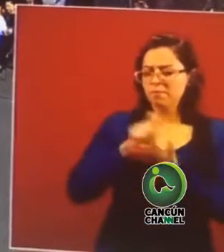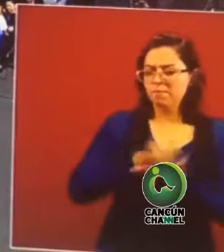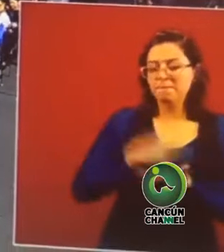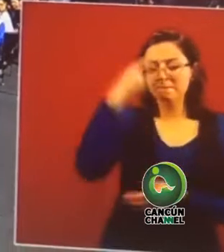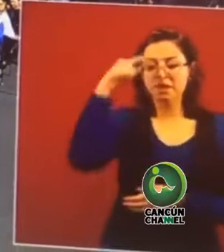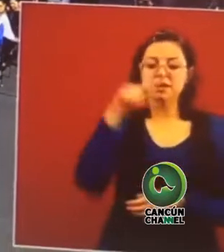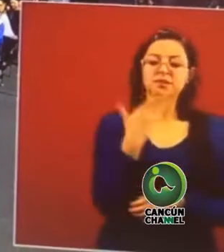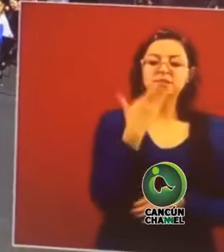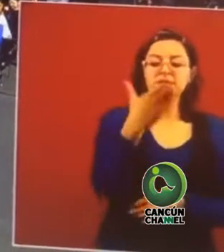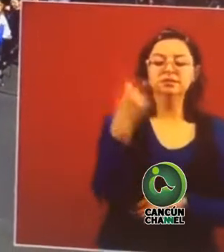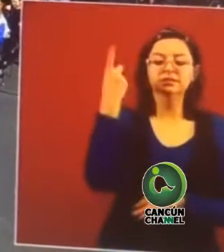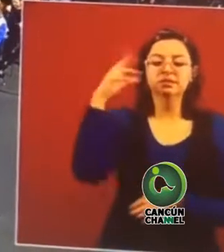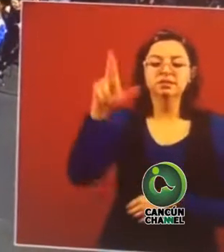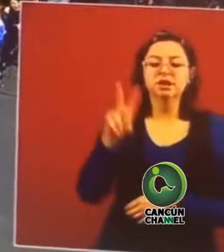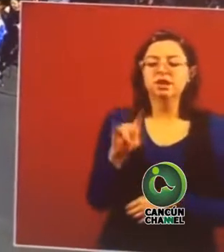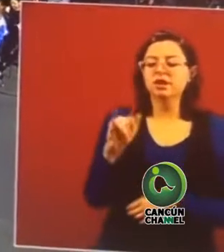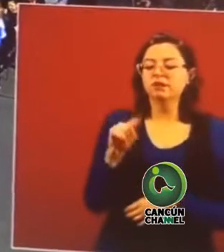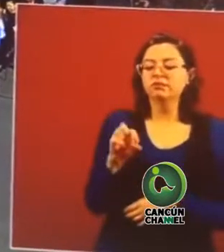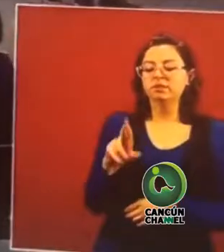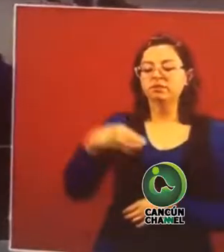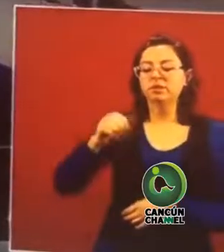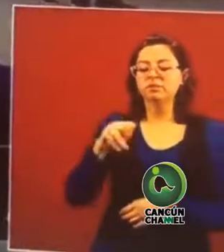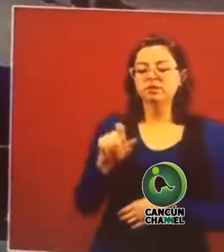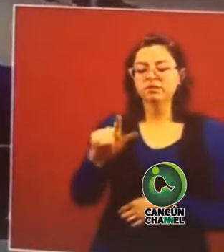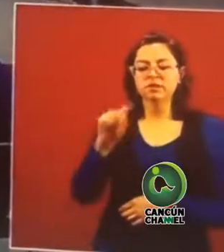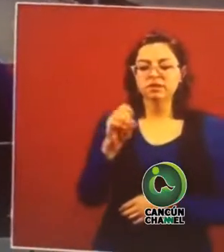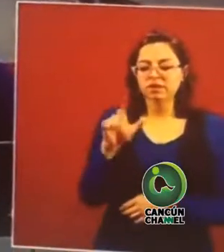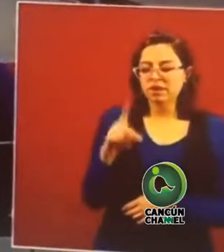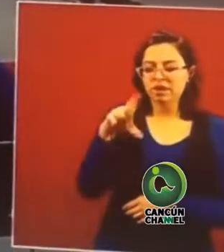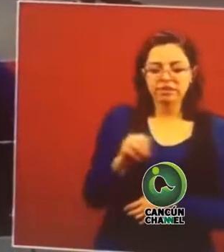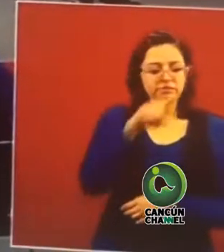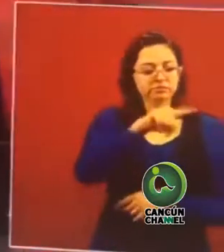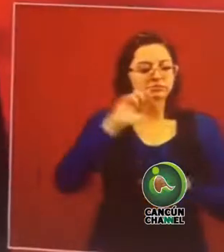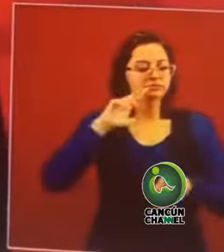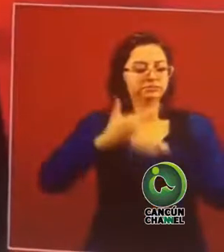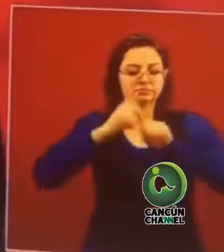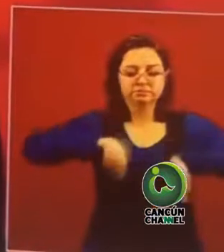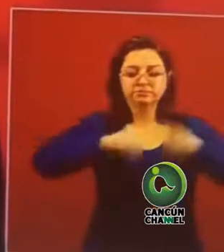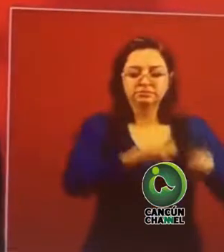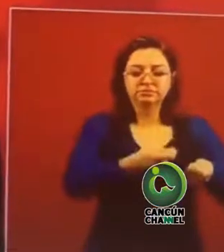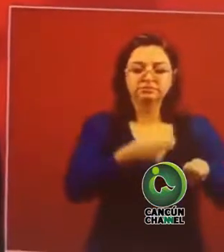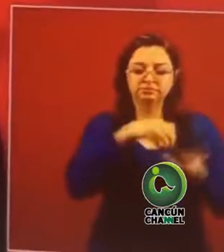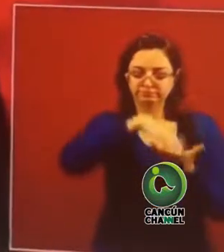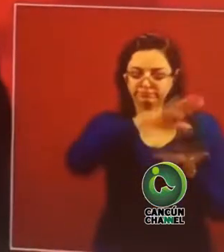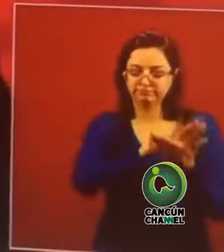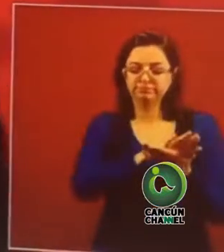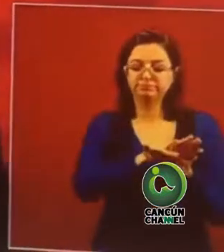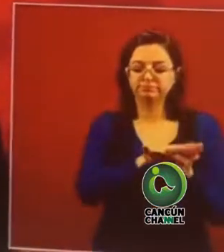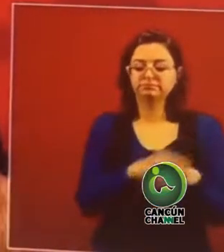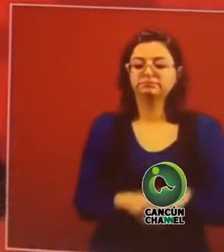al doctor Víctor Manuel Toledo que se haga, pues un reporte